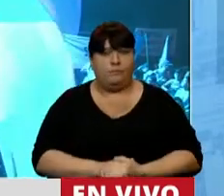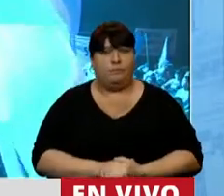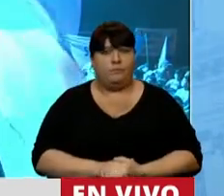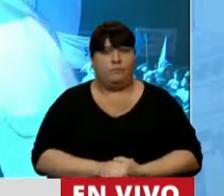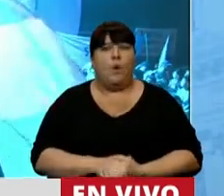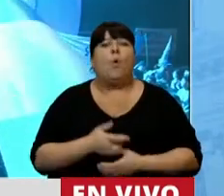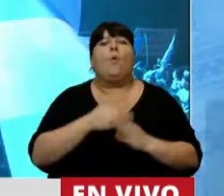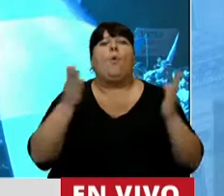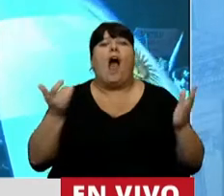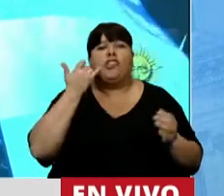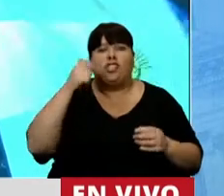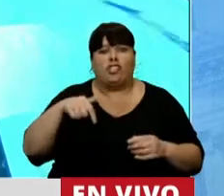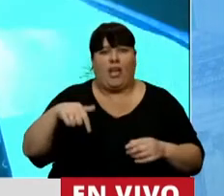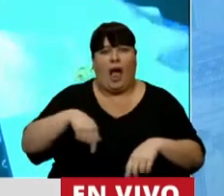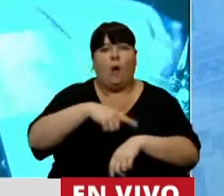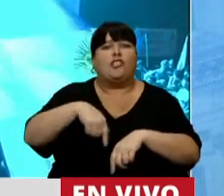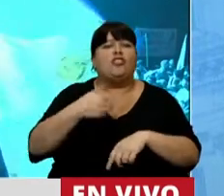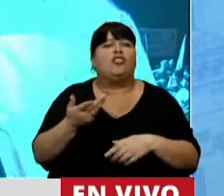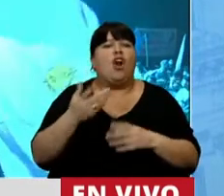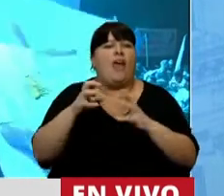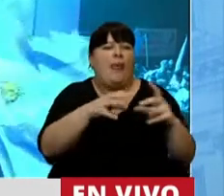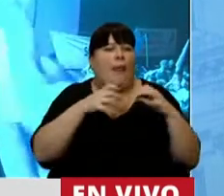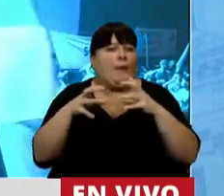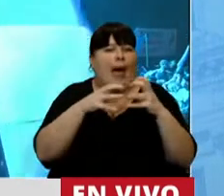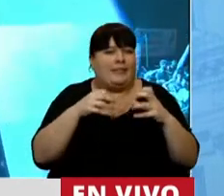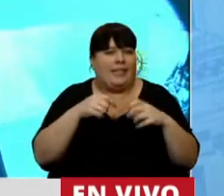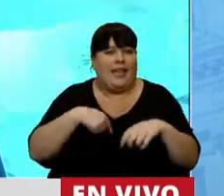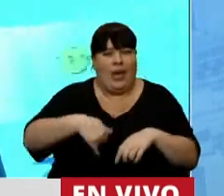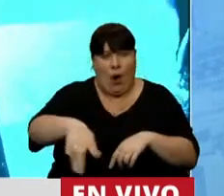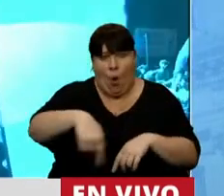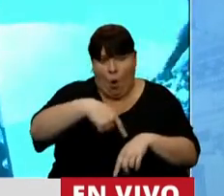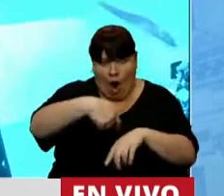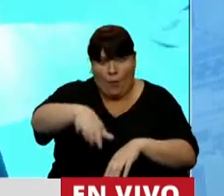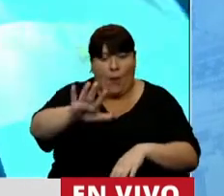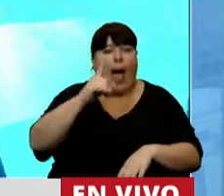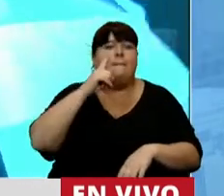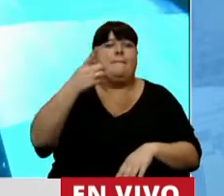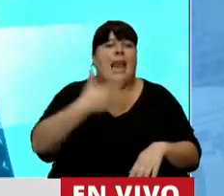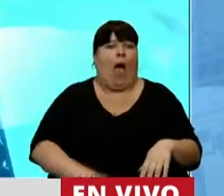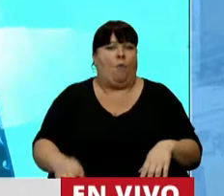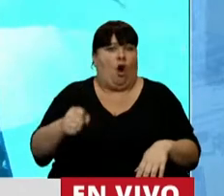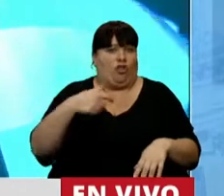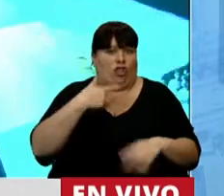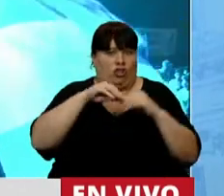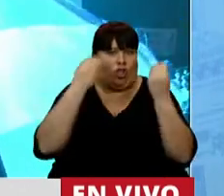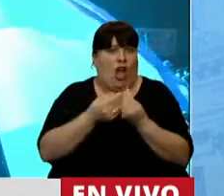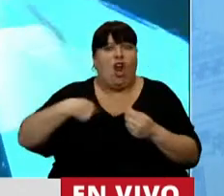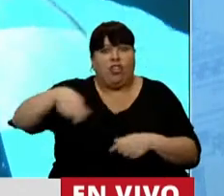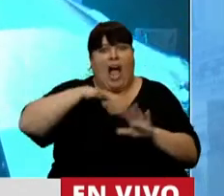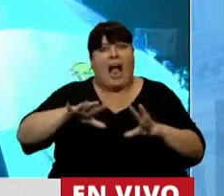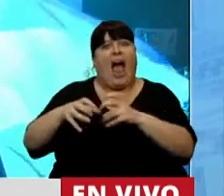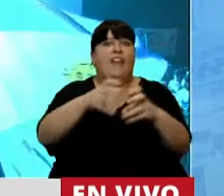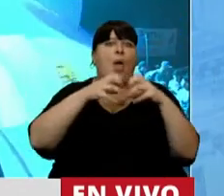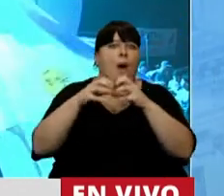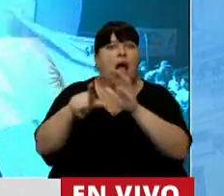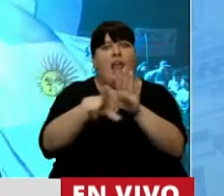¿En cuánto vaya de horas de discusión? En unas horas vamos a cumplir los mil abortos clandestinos que se hicieron mientras nosotros